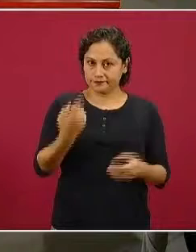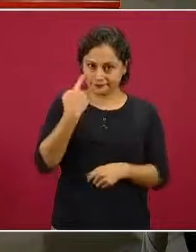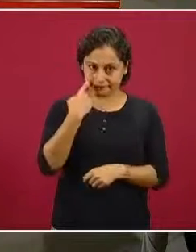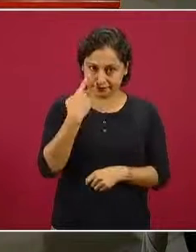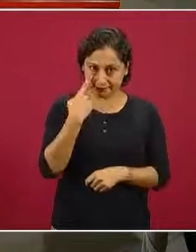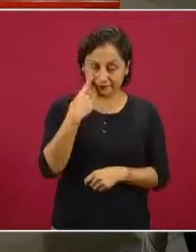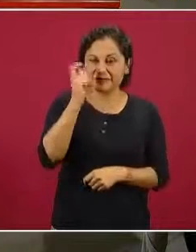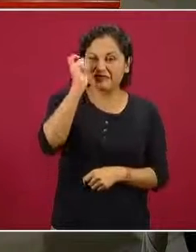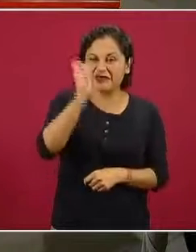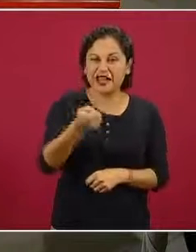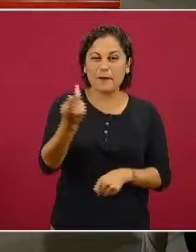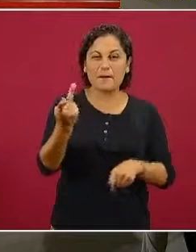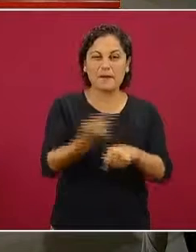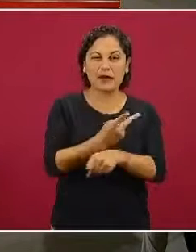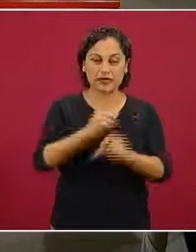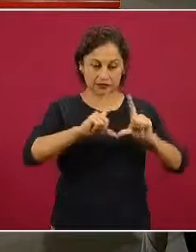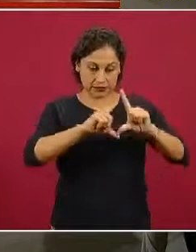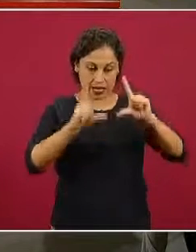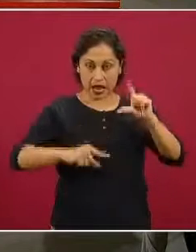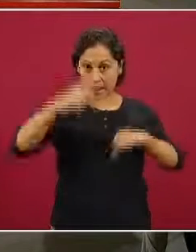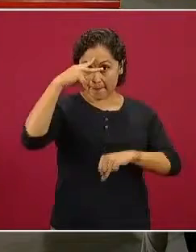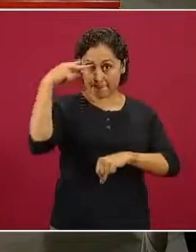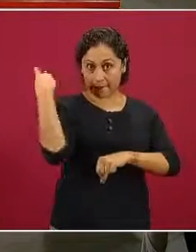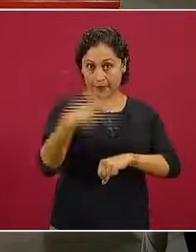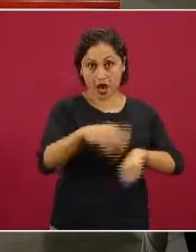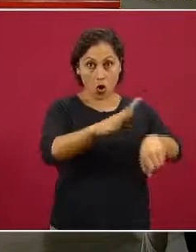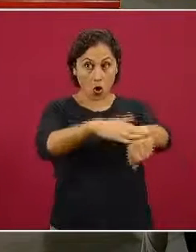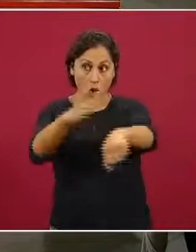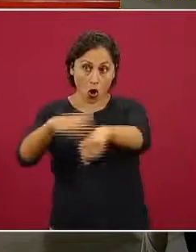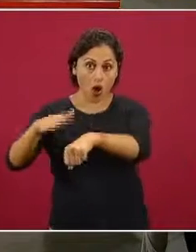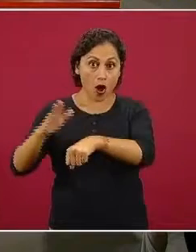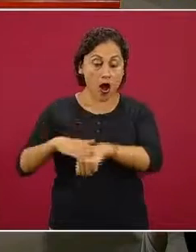donde solamente podamos enfocar nuestras políticas públicas